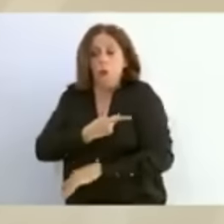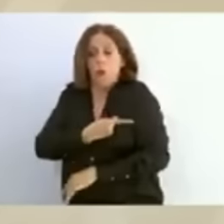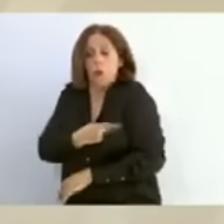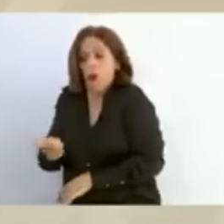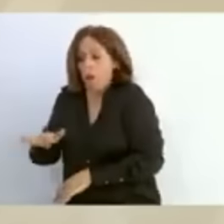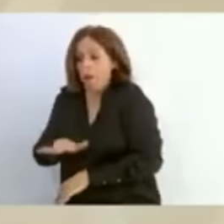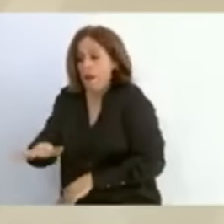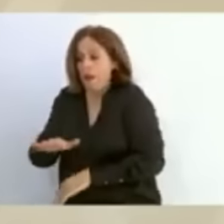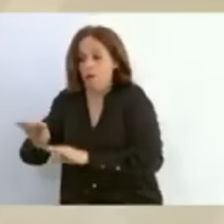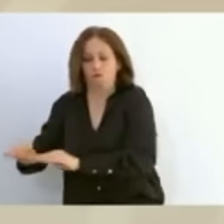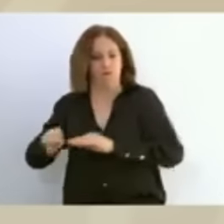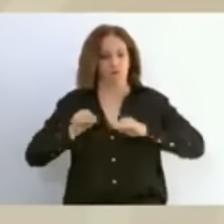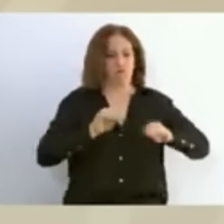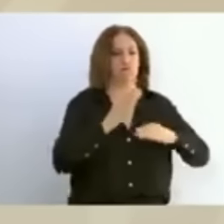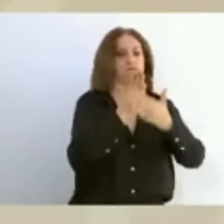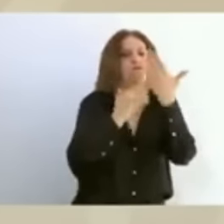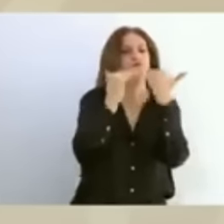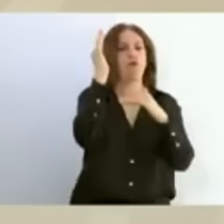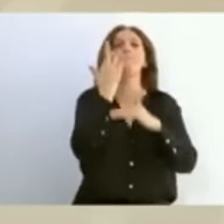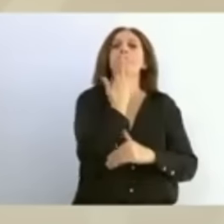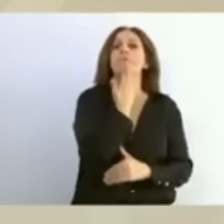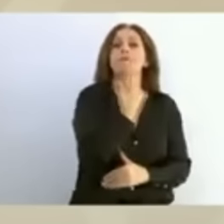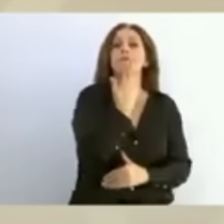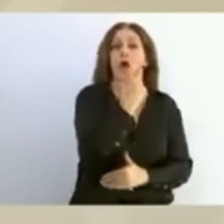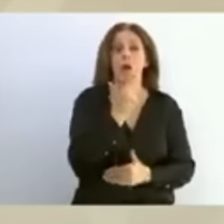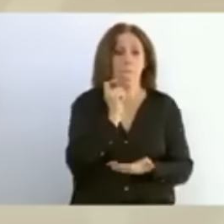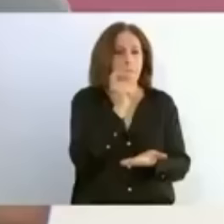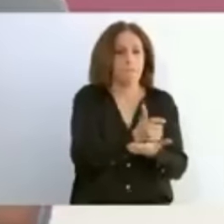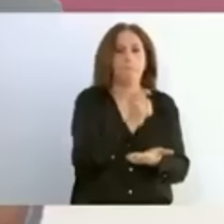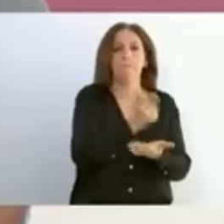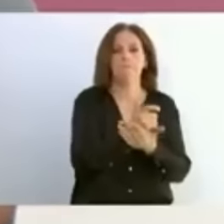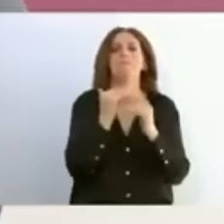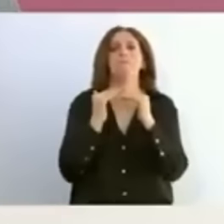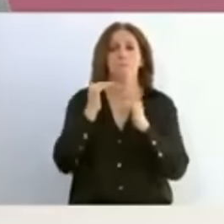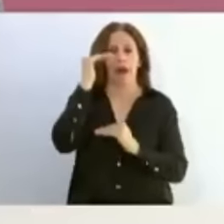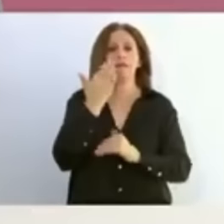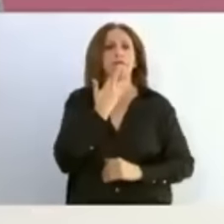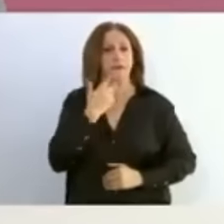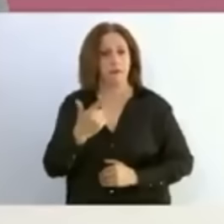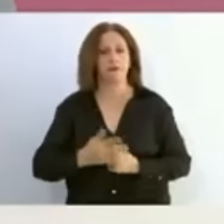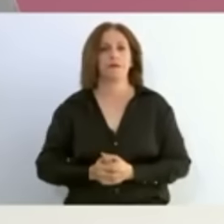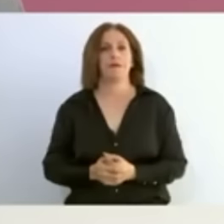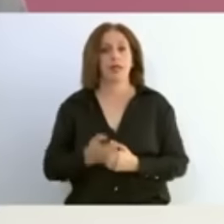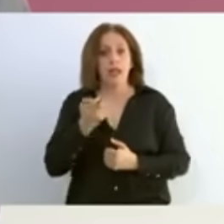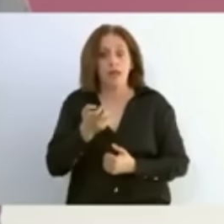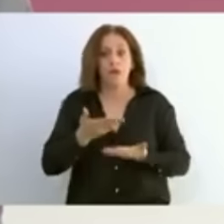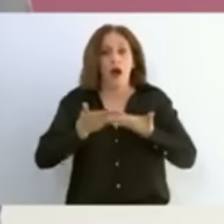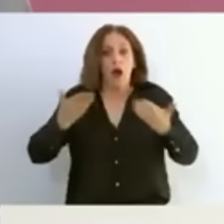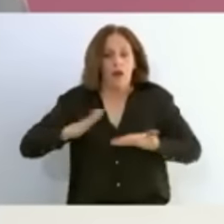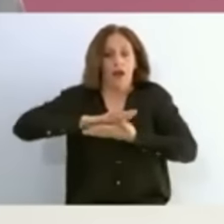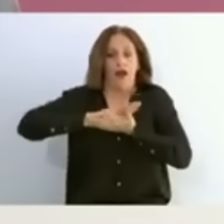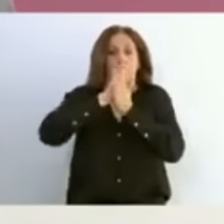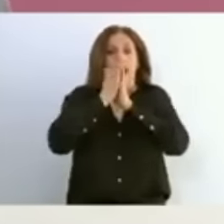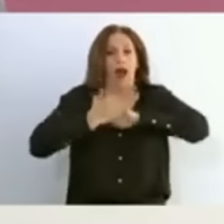fueran atribuidos al aumento del salario. La cuarta transformación se sintetiza en la